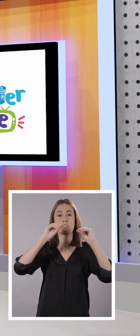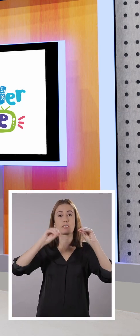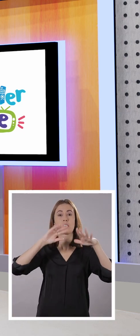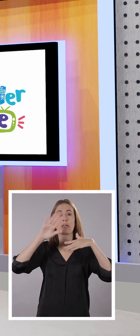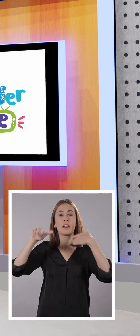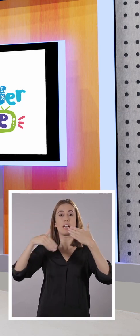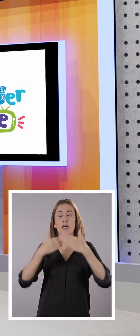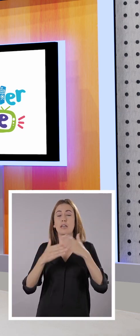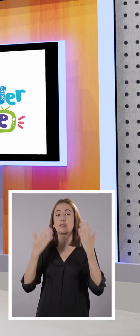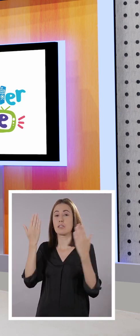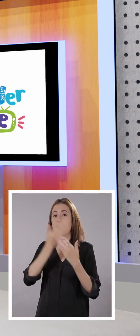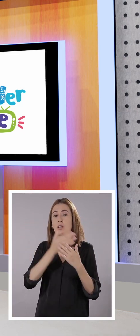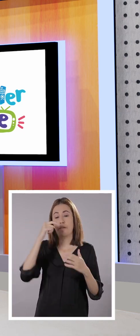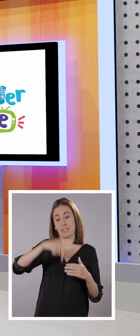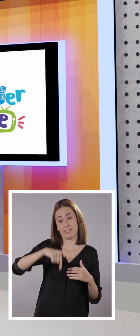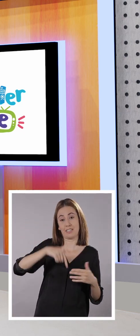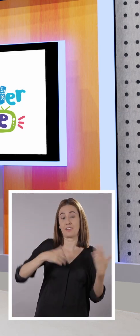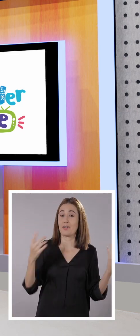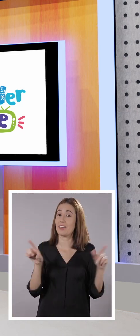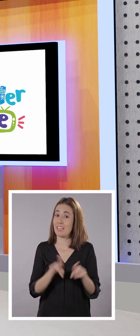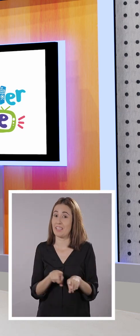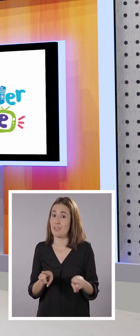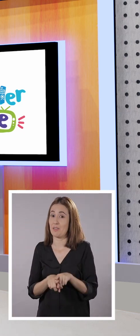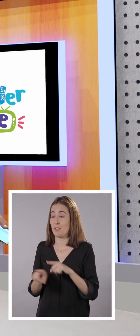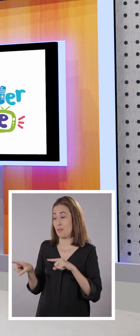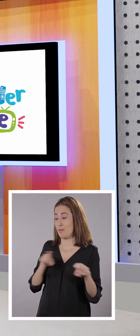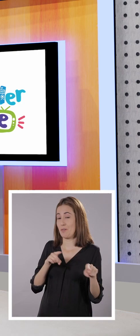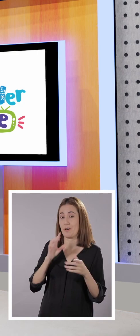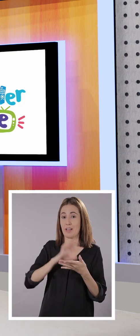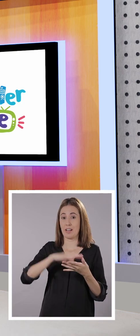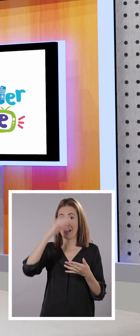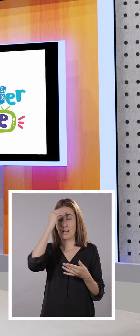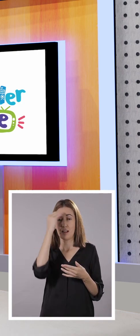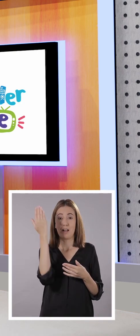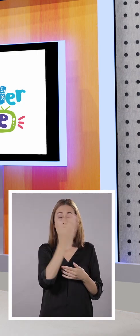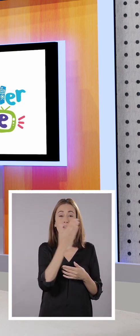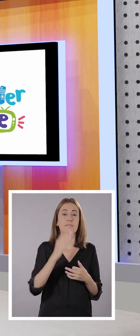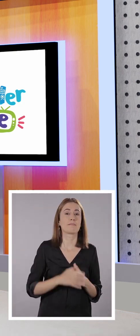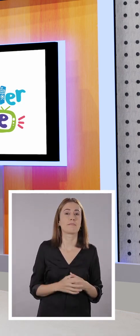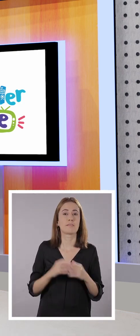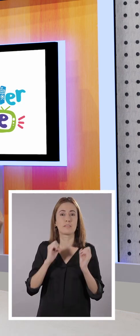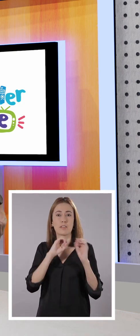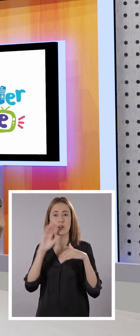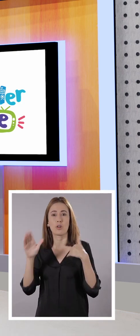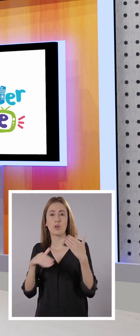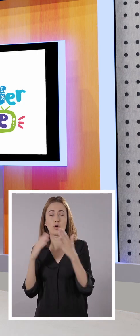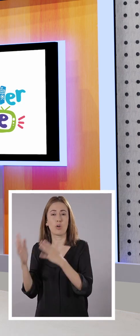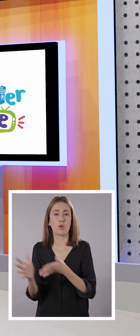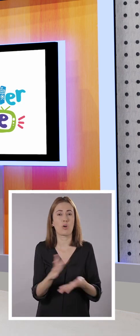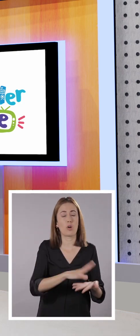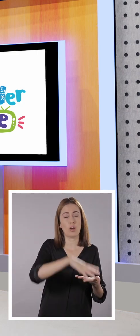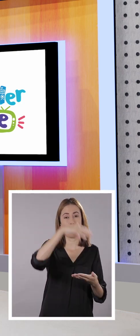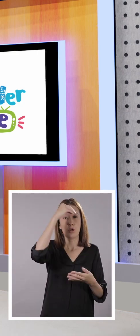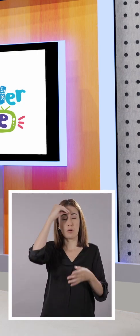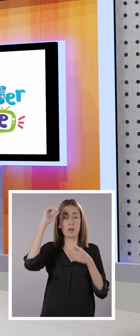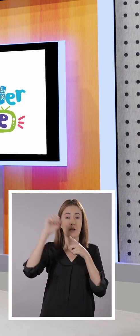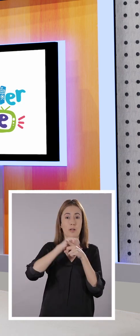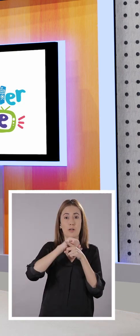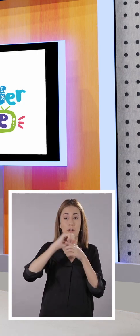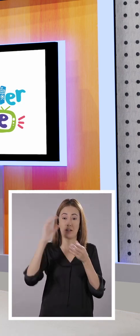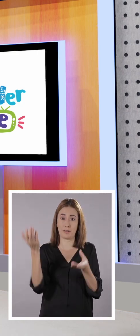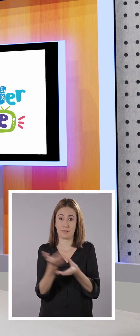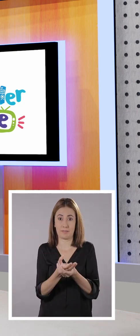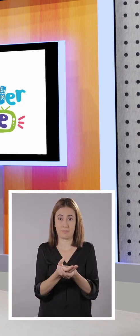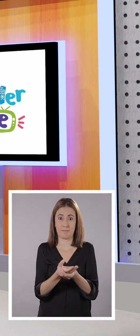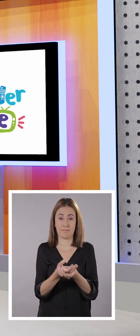varios medios. Ah, como lo que estamos haciendo ahora en Aprender la Tens. Así es. ¿Qué tal si todo lo que aprendemos lo vamos a colocar